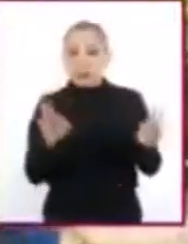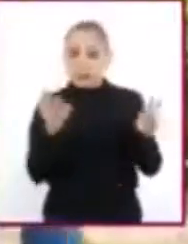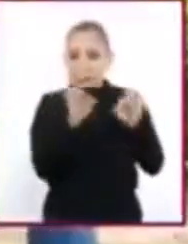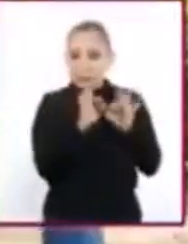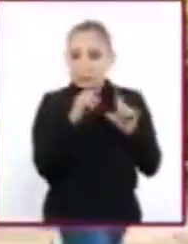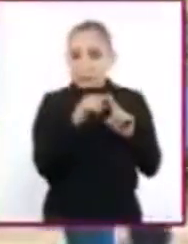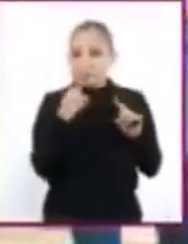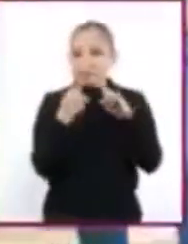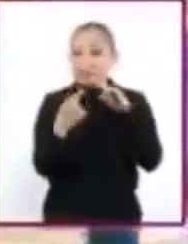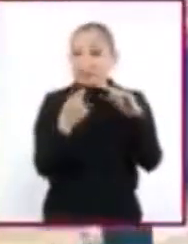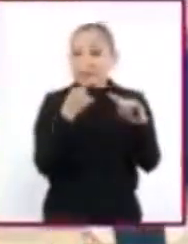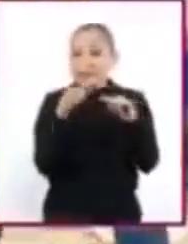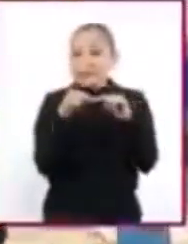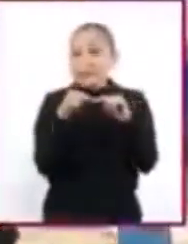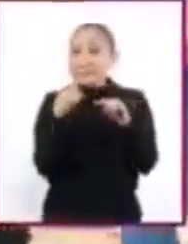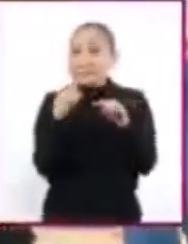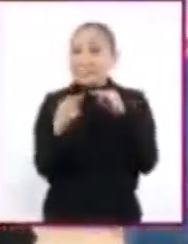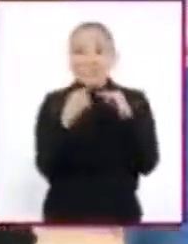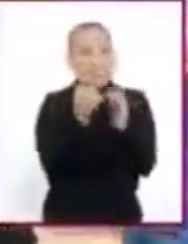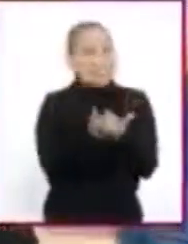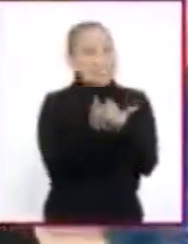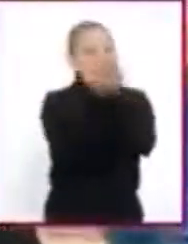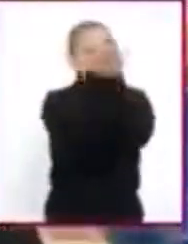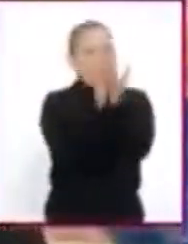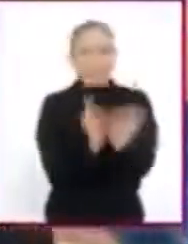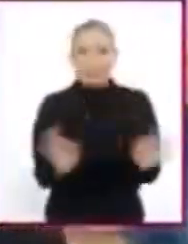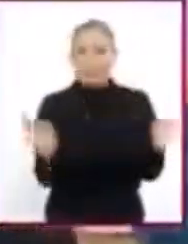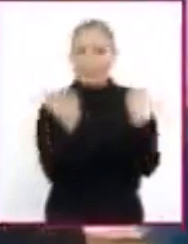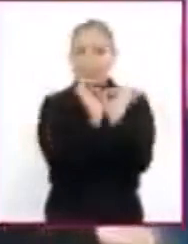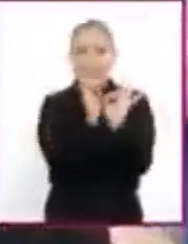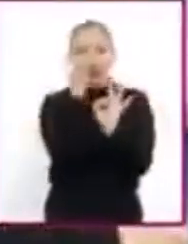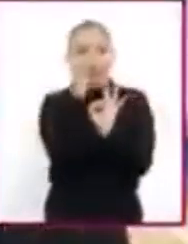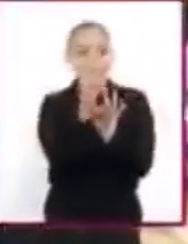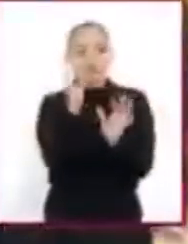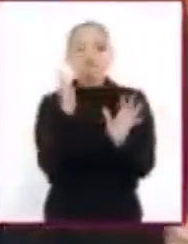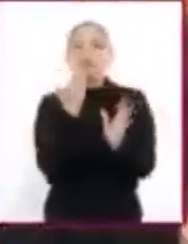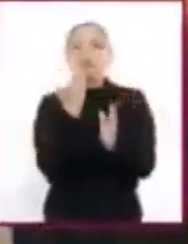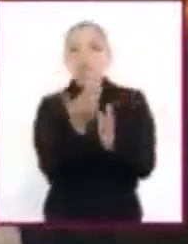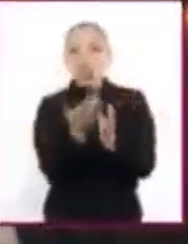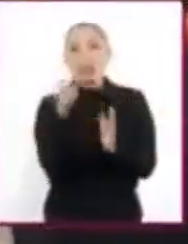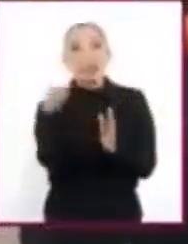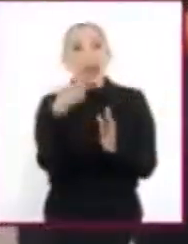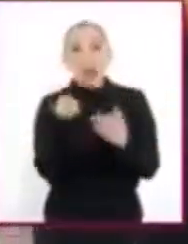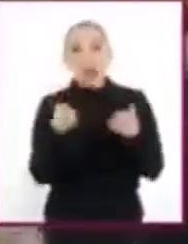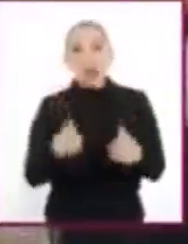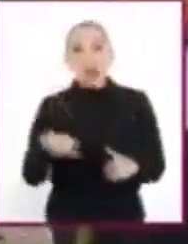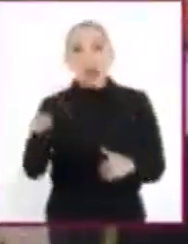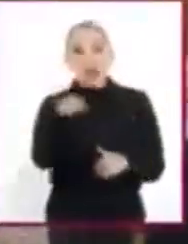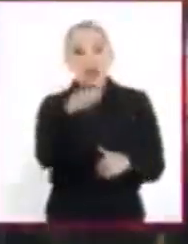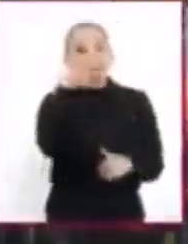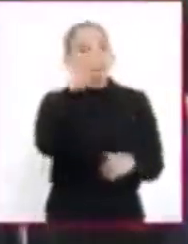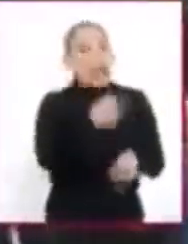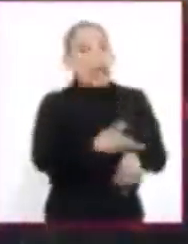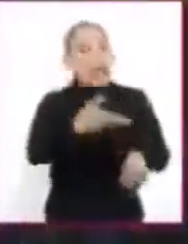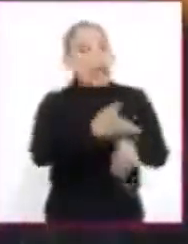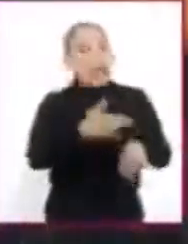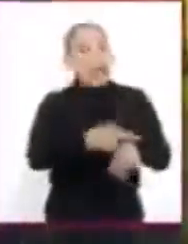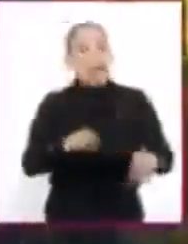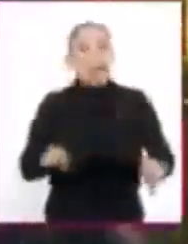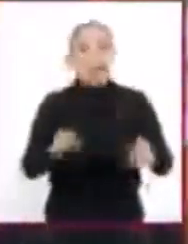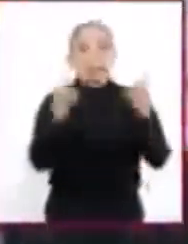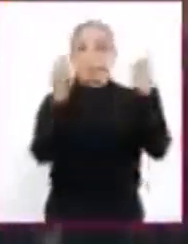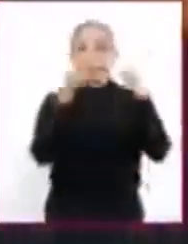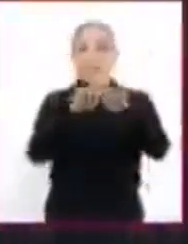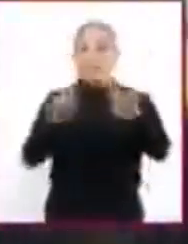es el diálogo. El diálogo es la herramienta más concreta a la mano y efectiva que tenemos los seres humanos para resolver las naturales